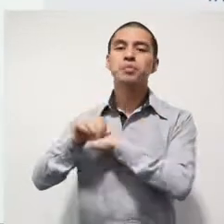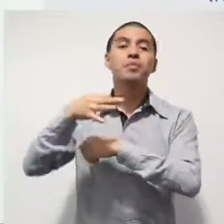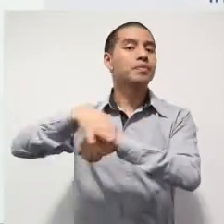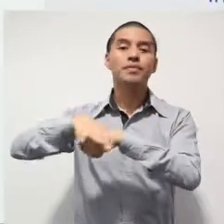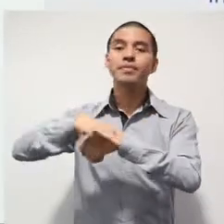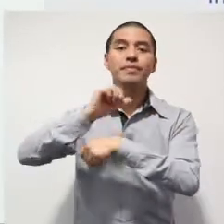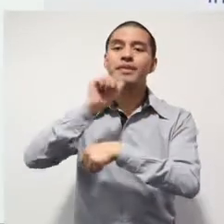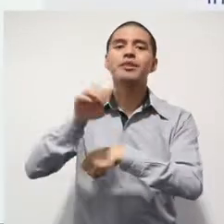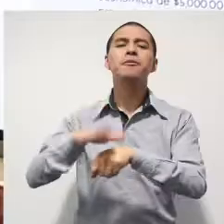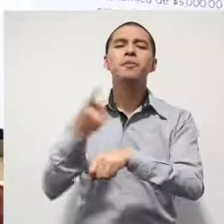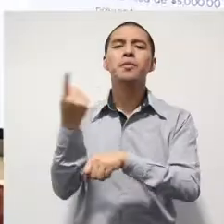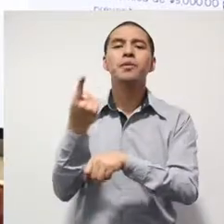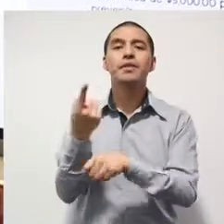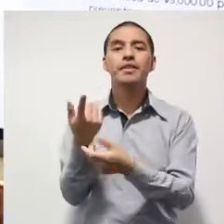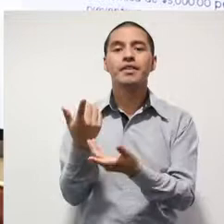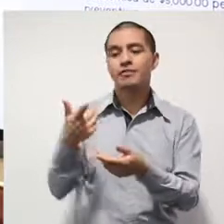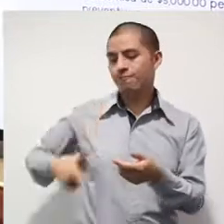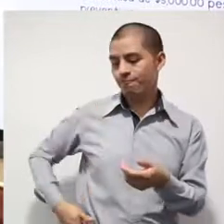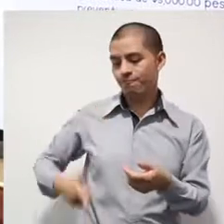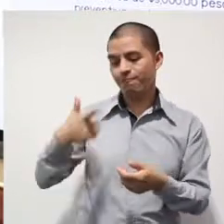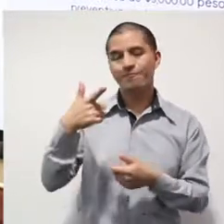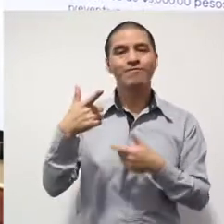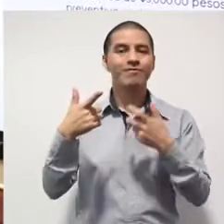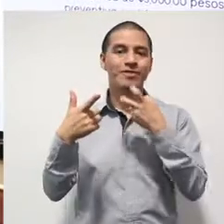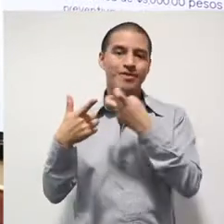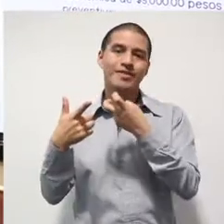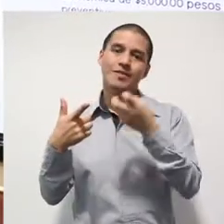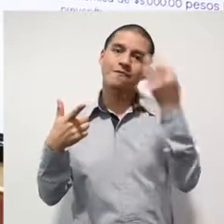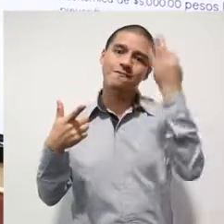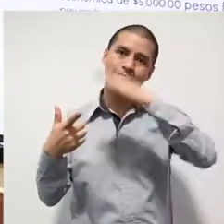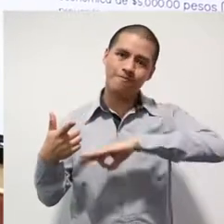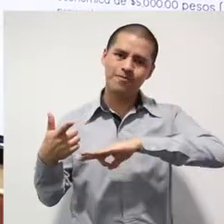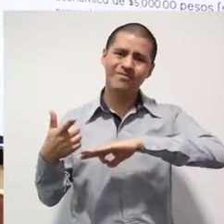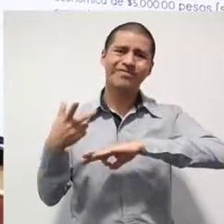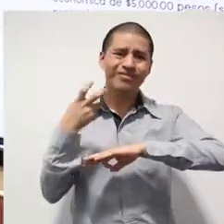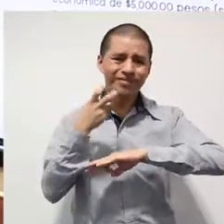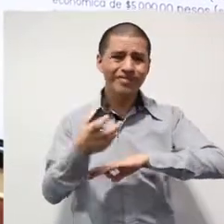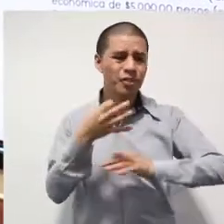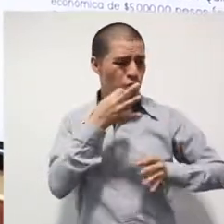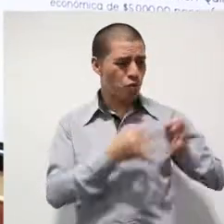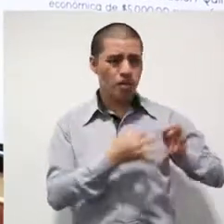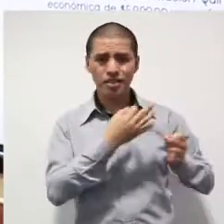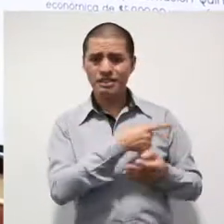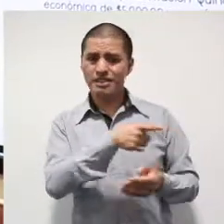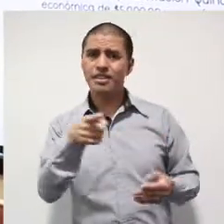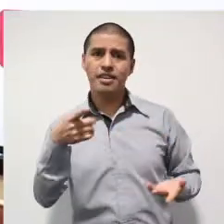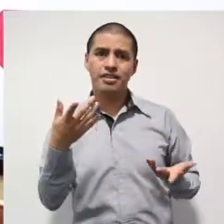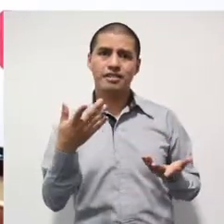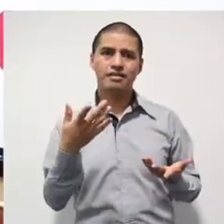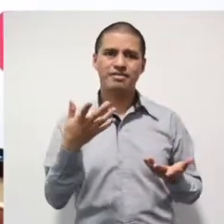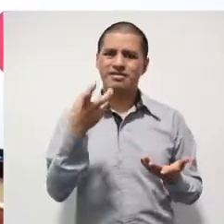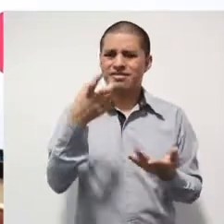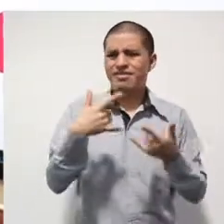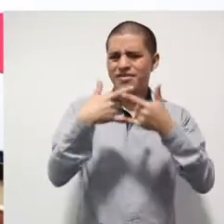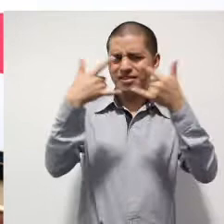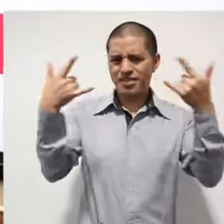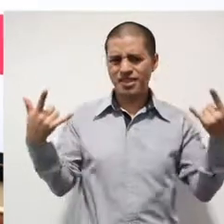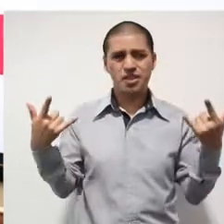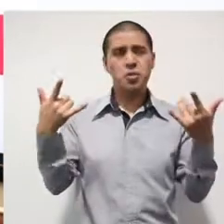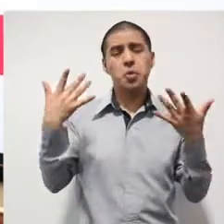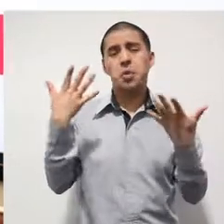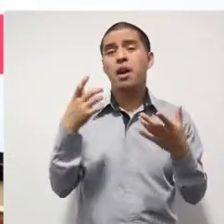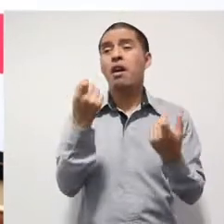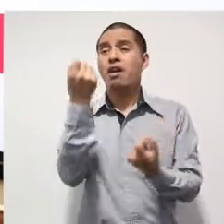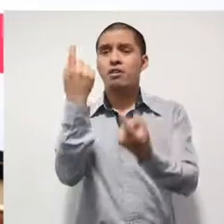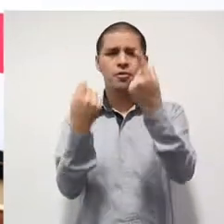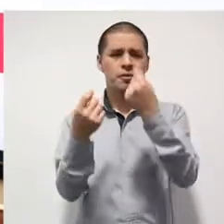¿Por qué? Porque se trata de un arma réplica. Otra vez. Entonces, nos dicen es que esos casos son aislados, pues yo